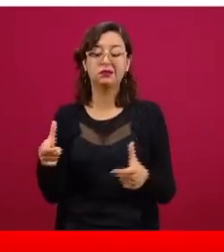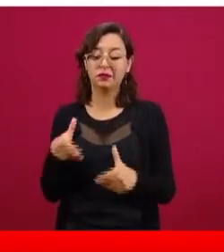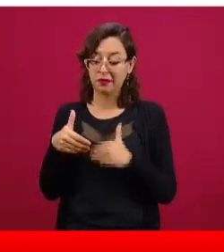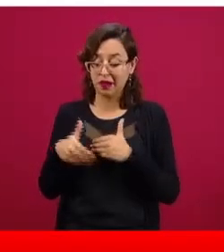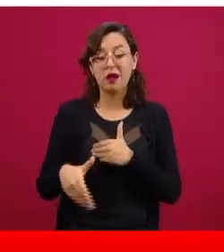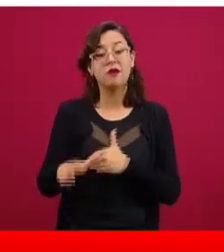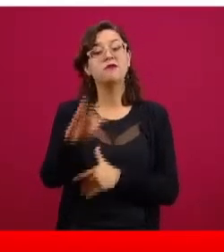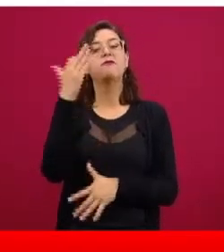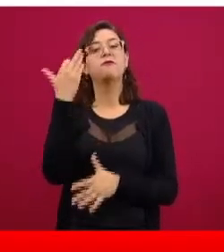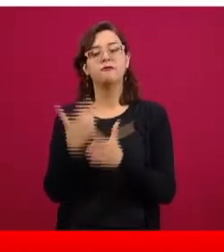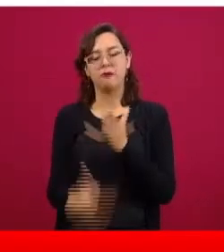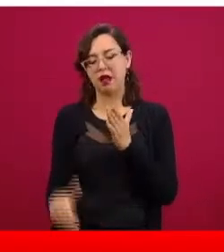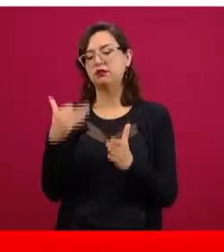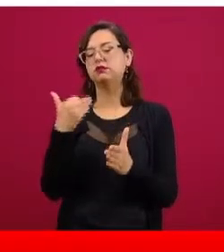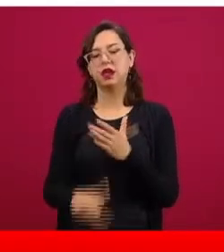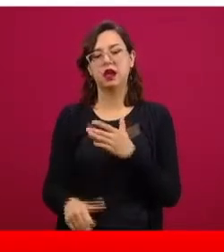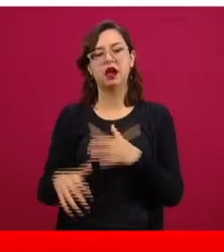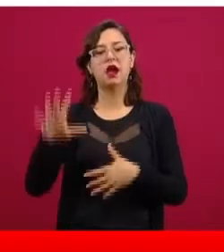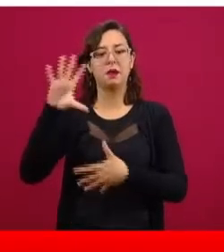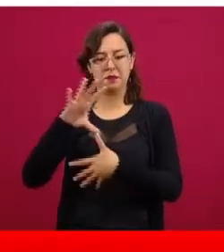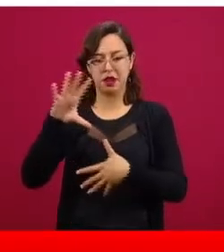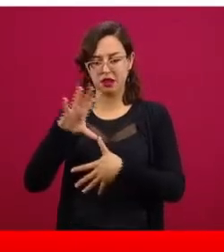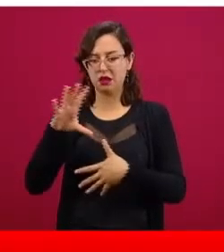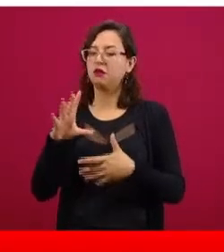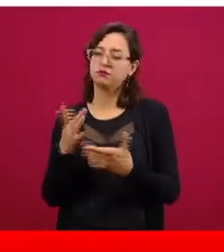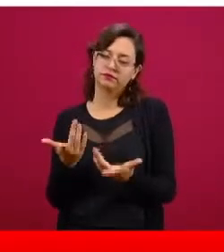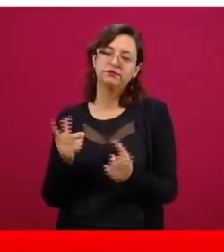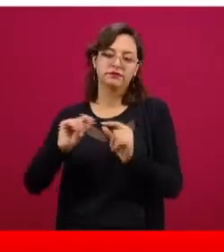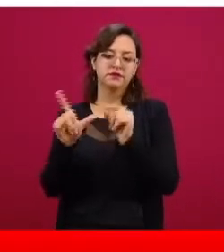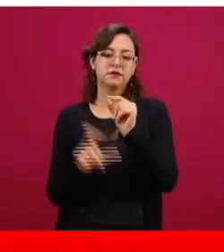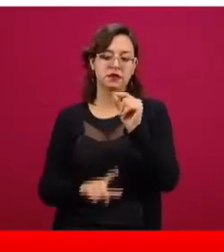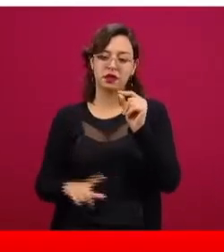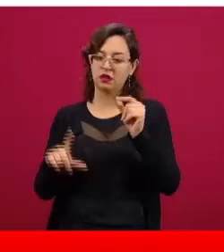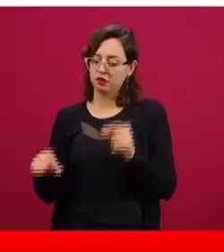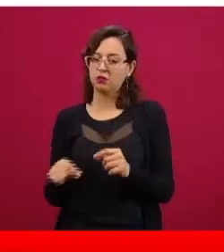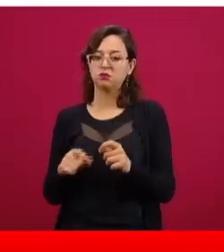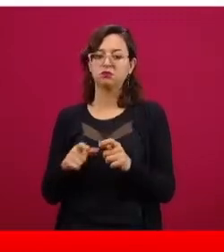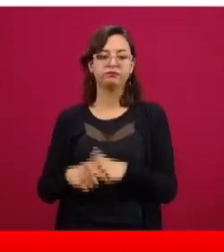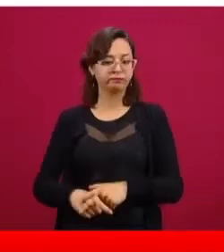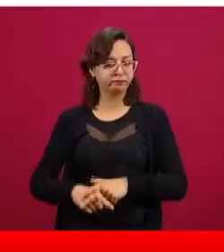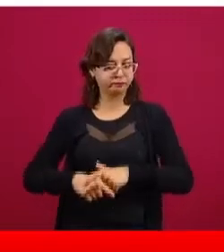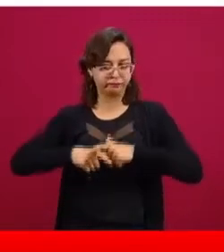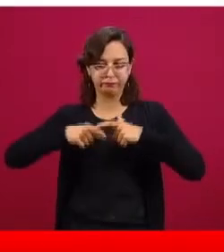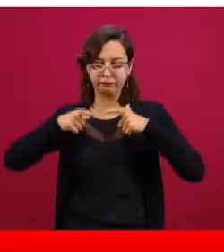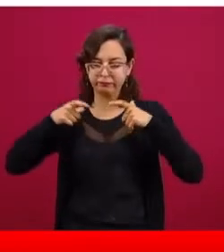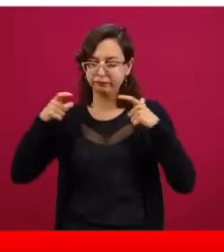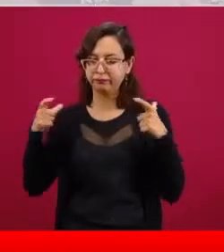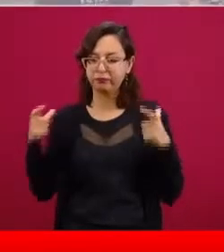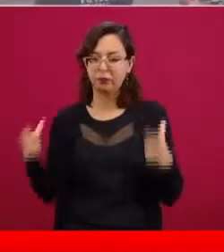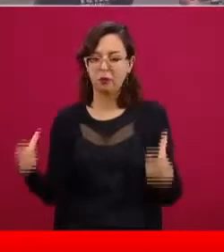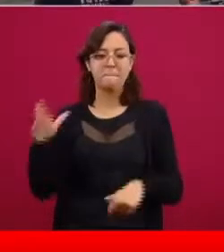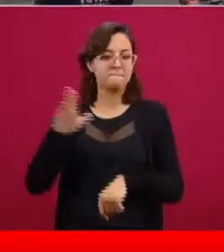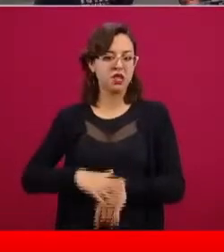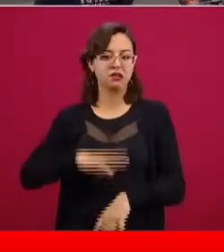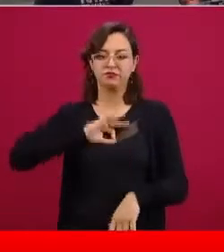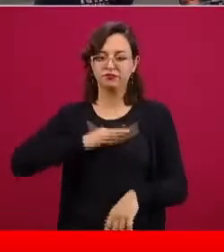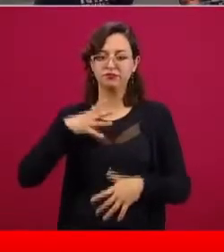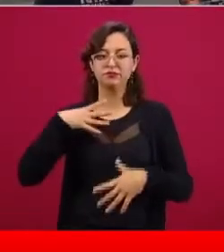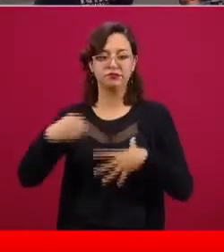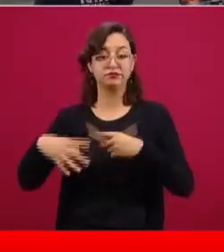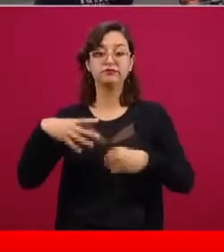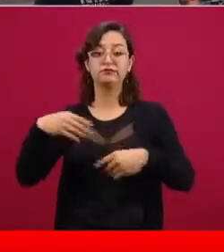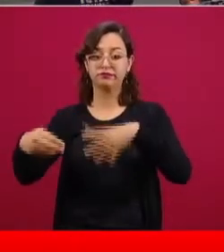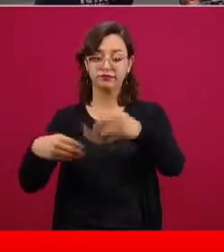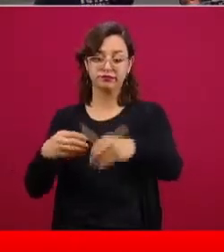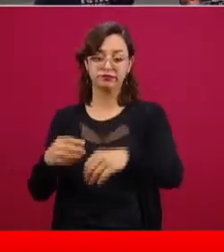faltan varias semanas en América y en México para tener este momento de mayor intensidad de la transmisión.